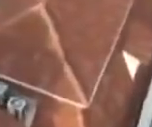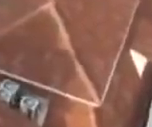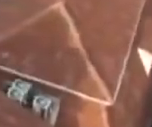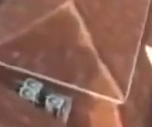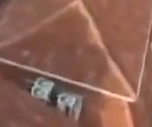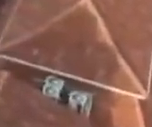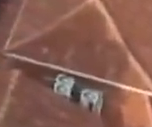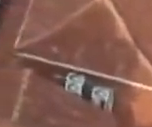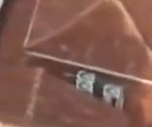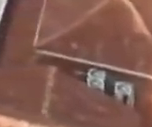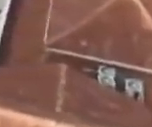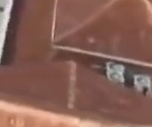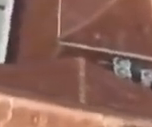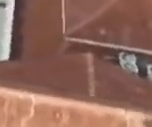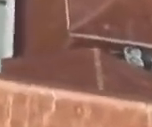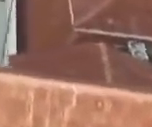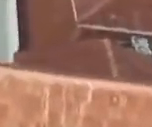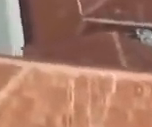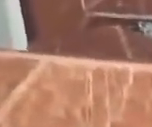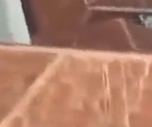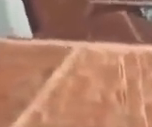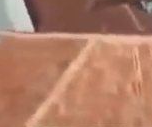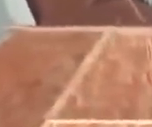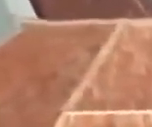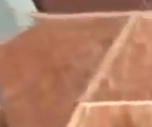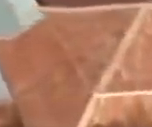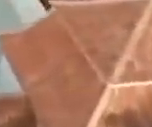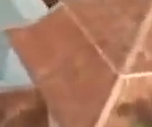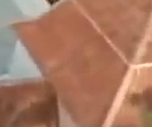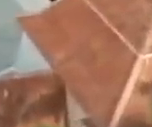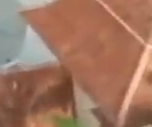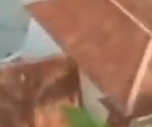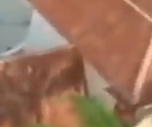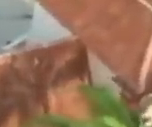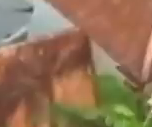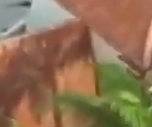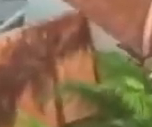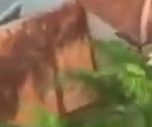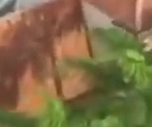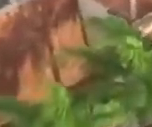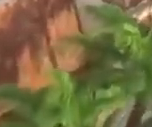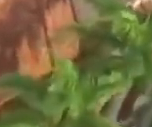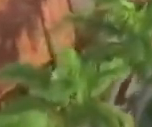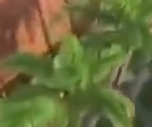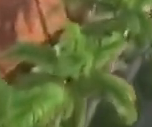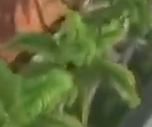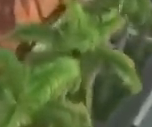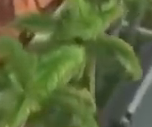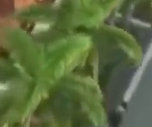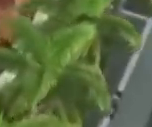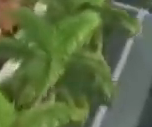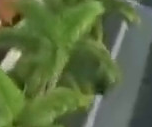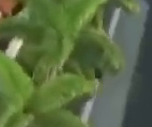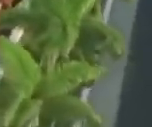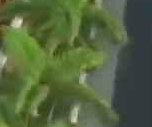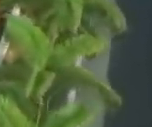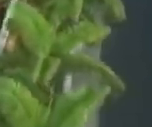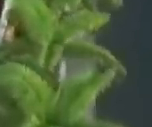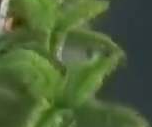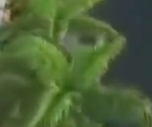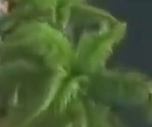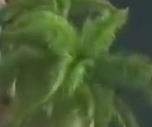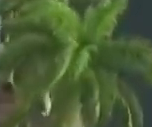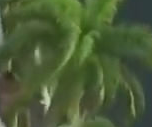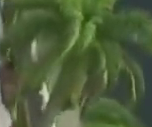los desafíos de la independencia. El Premio Nacional de la Historia... Presente en el Salón Ayacucho del Palacio de Miraflores, el ciudadano